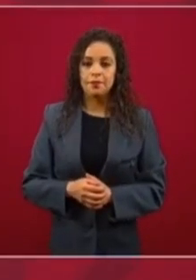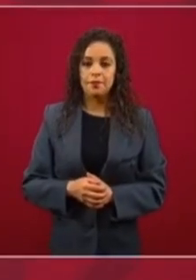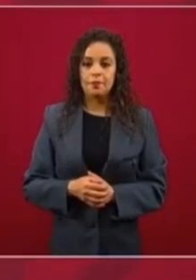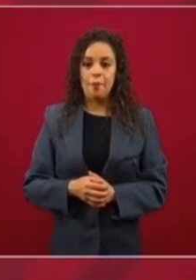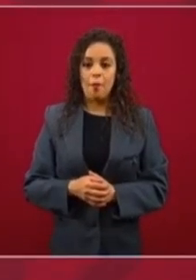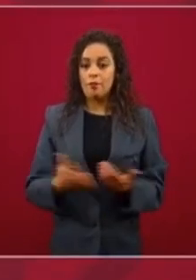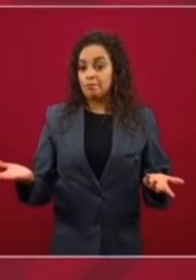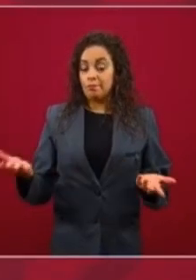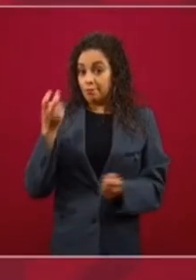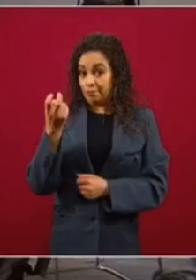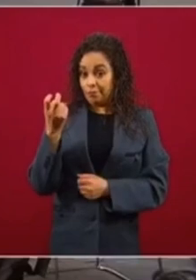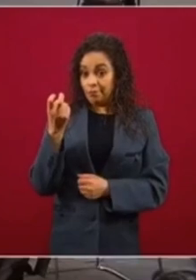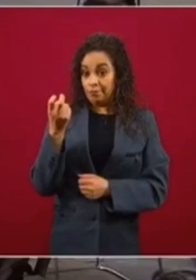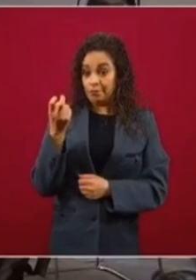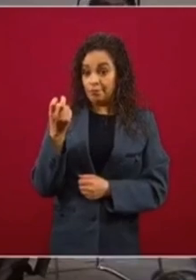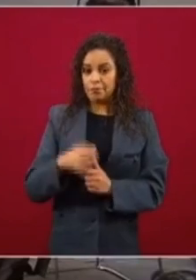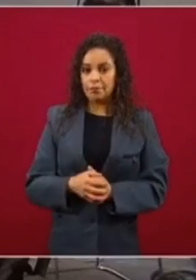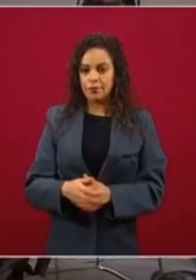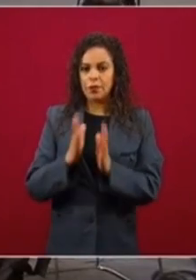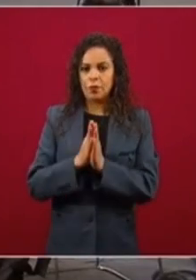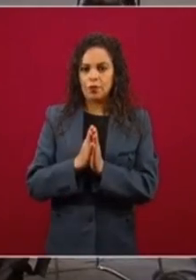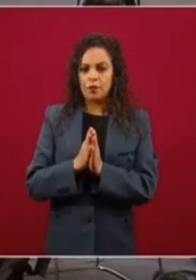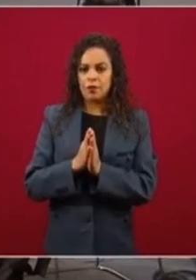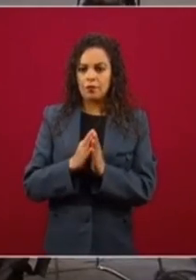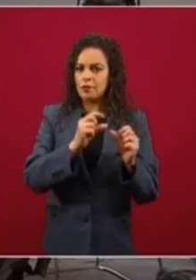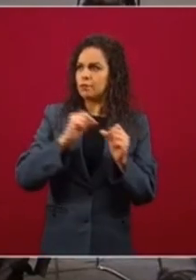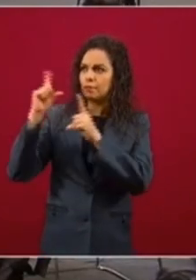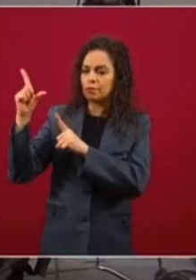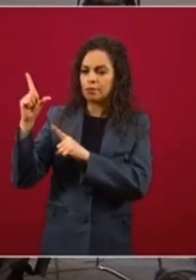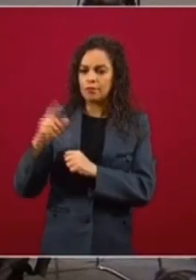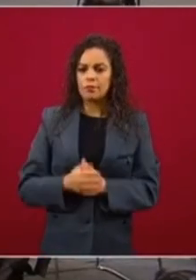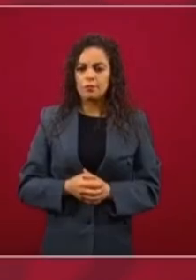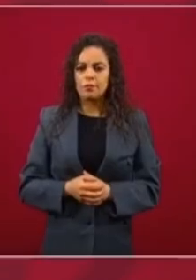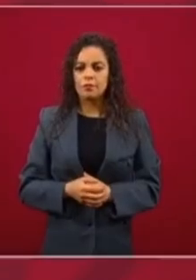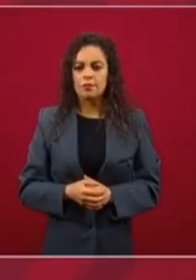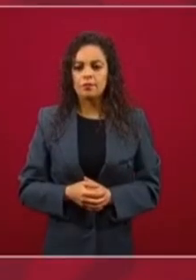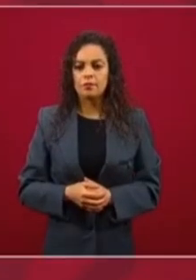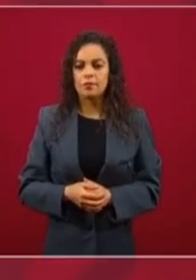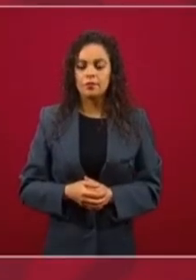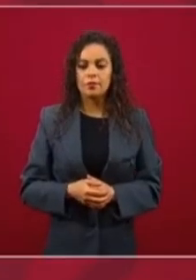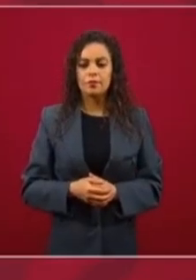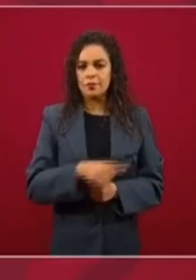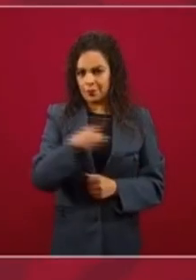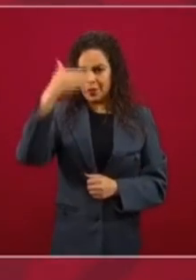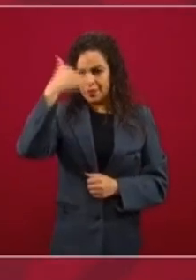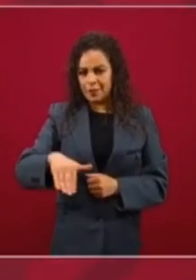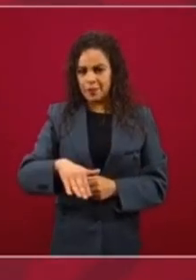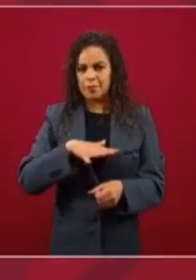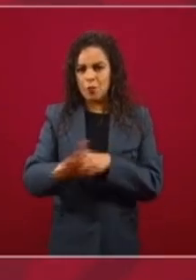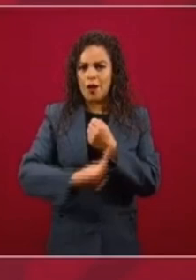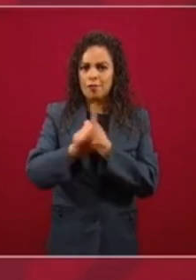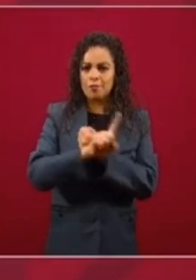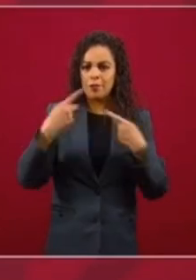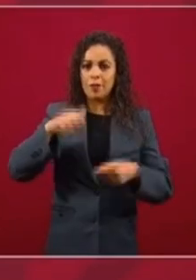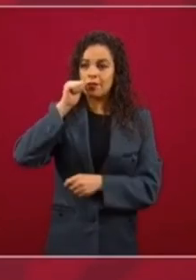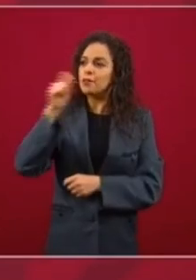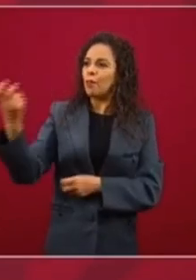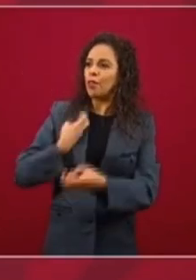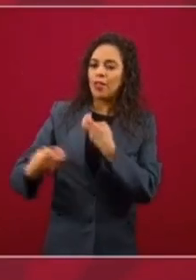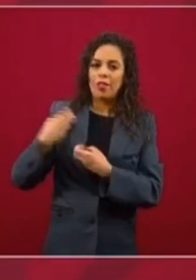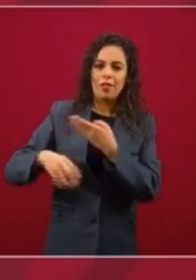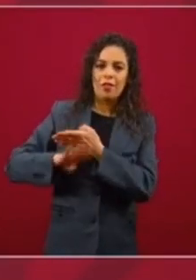Entonces, ¿por qué no pones también en el diccionario? ¿Saben qué es el problema que tienen nuestros adversarios? Que no nuestros enemigos.